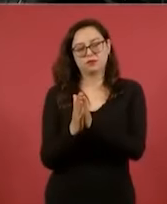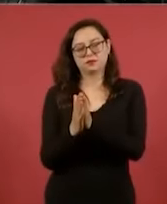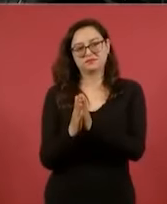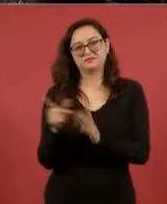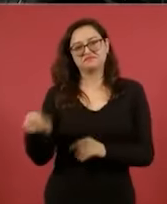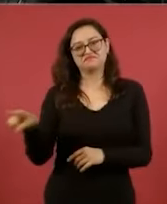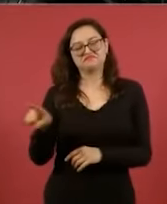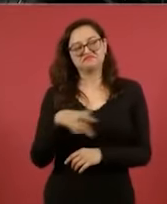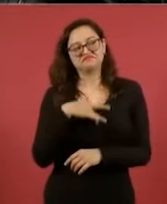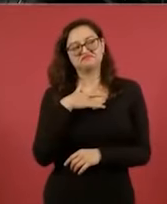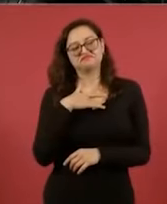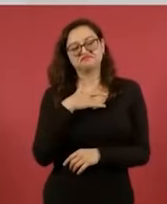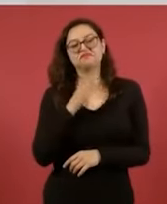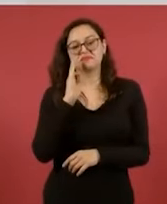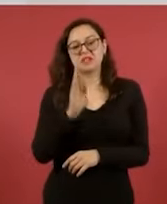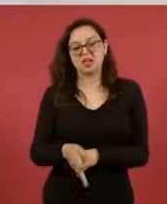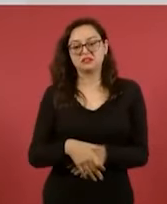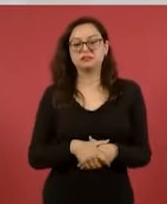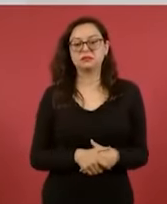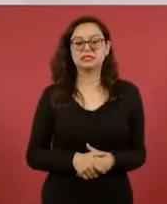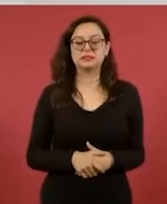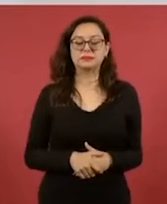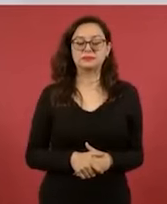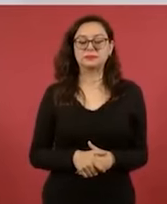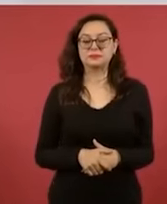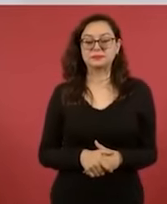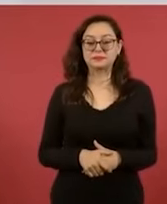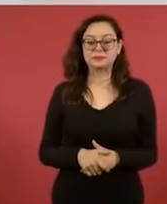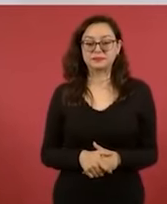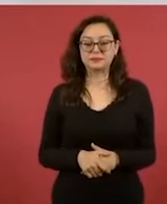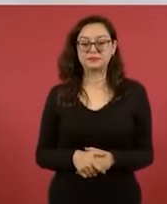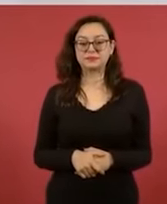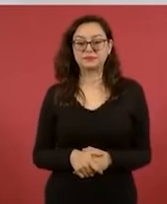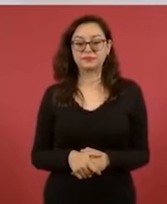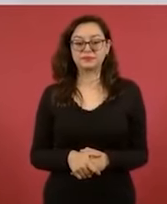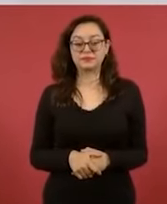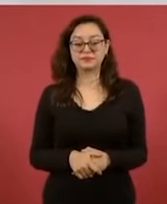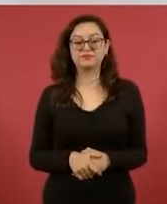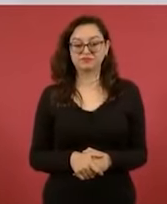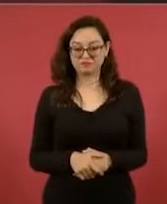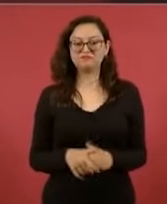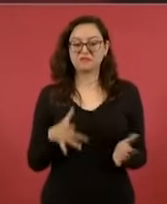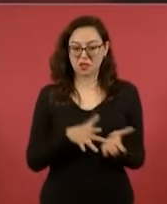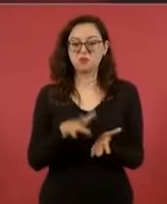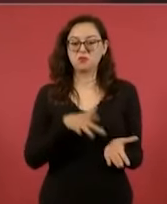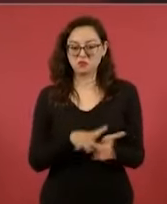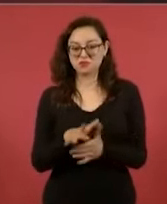muy solidariamente.